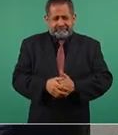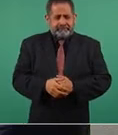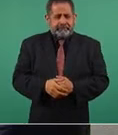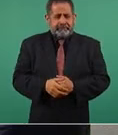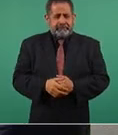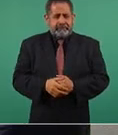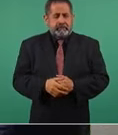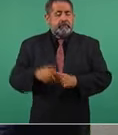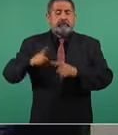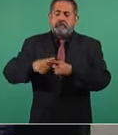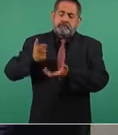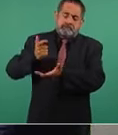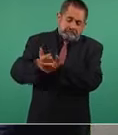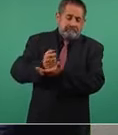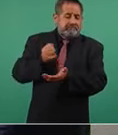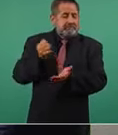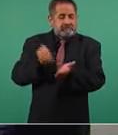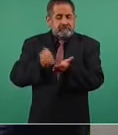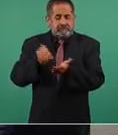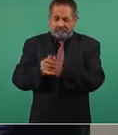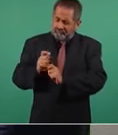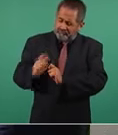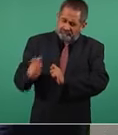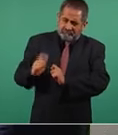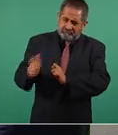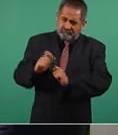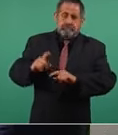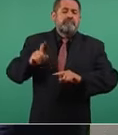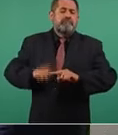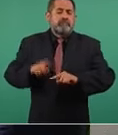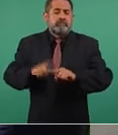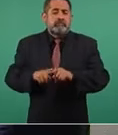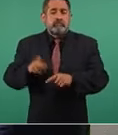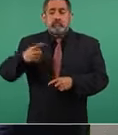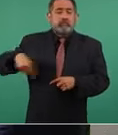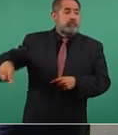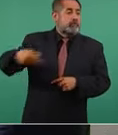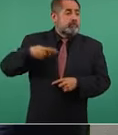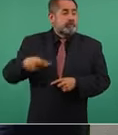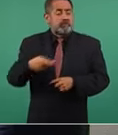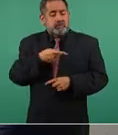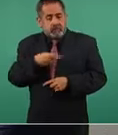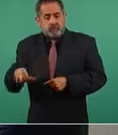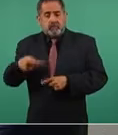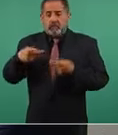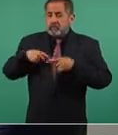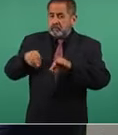Pagan más impuestos los pobres y los trabajadores.